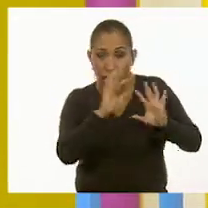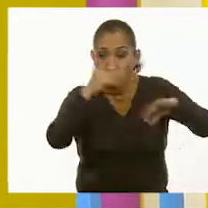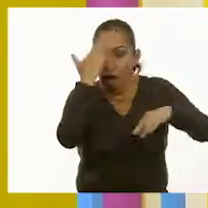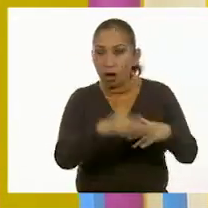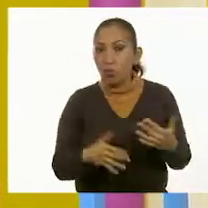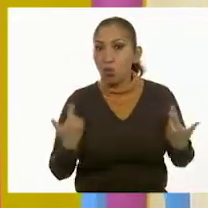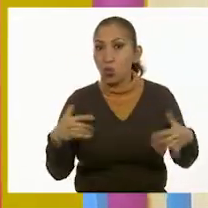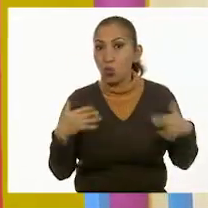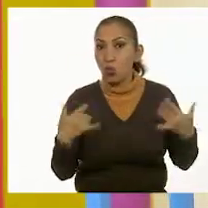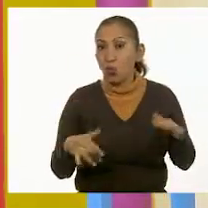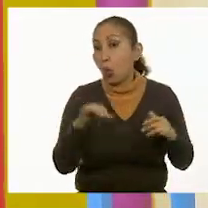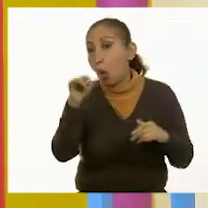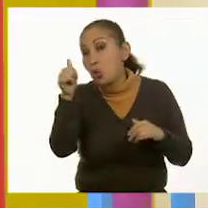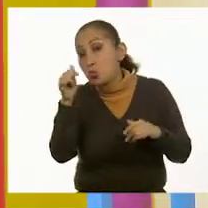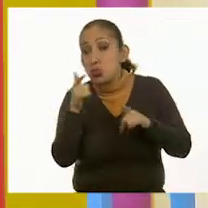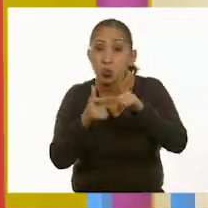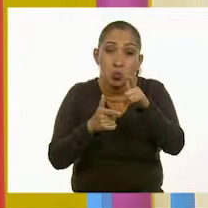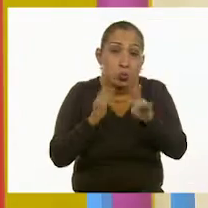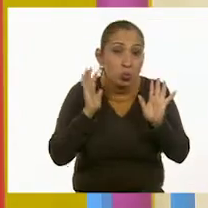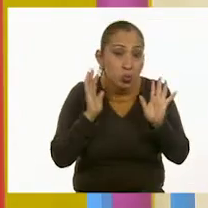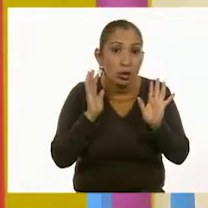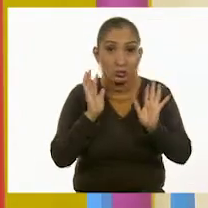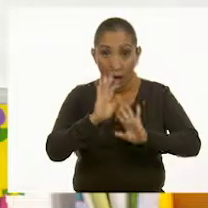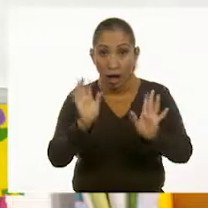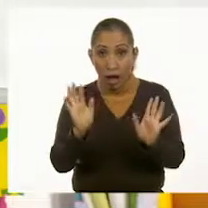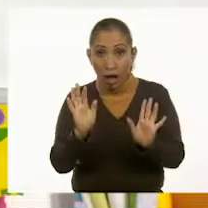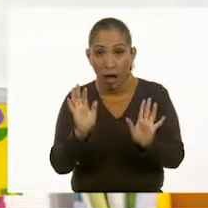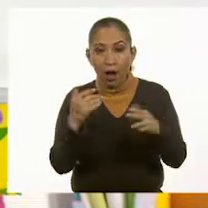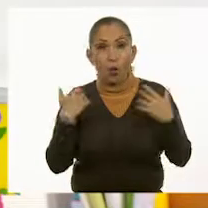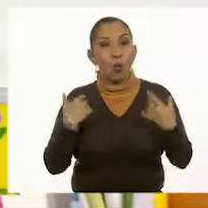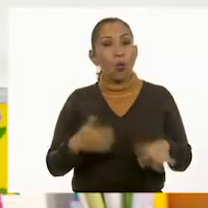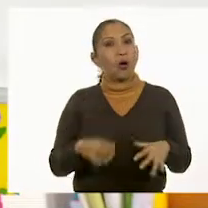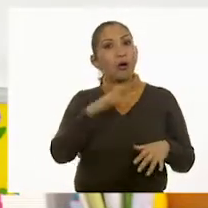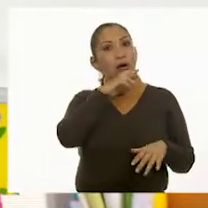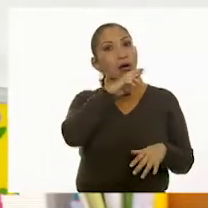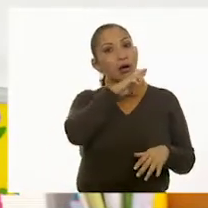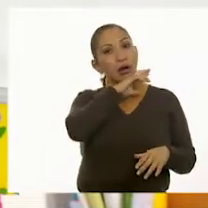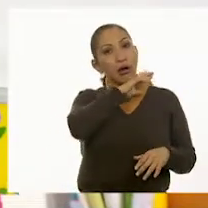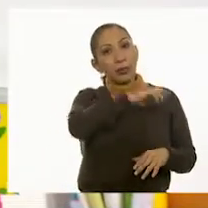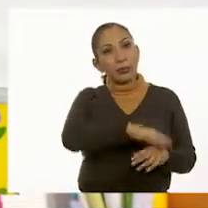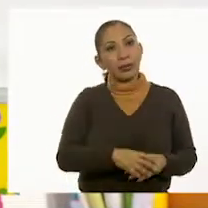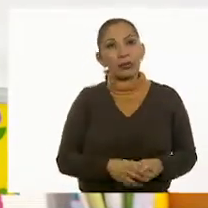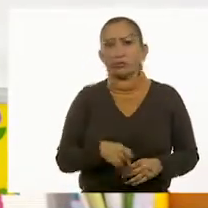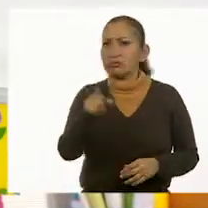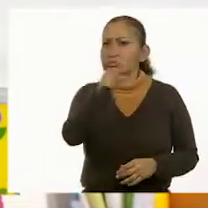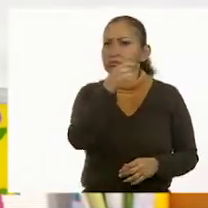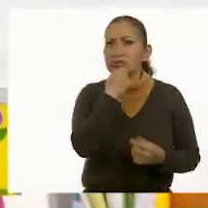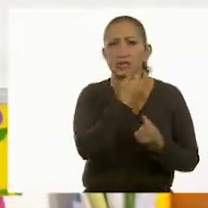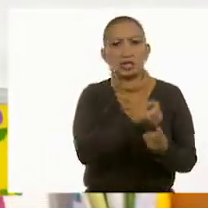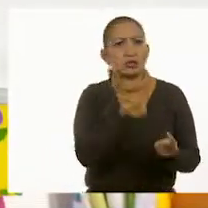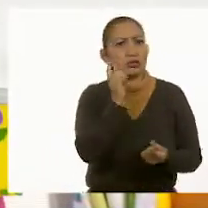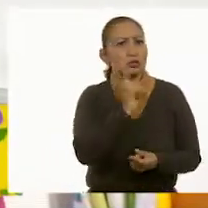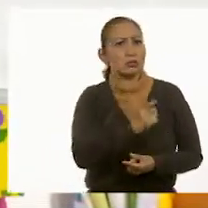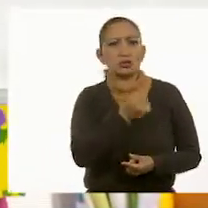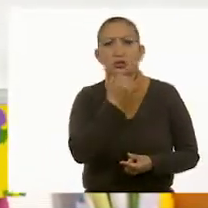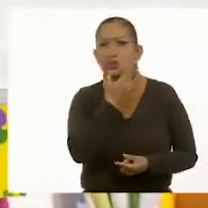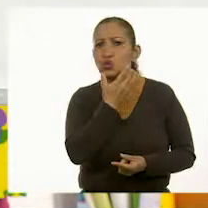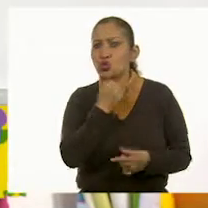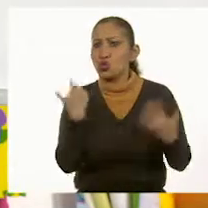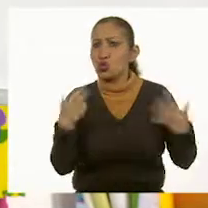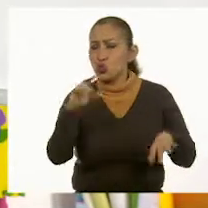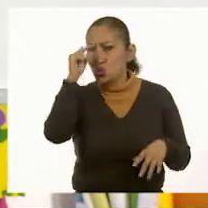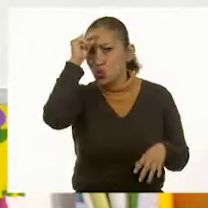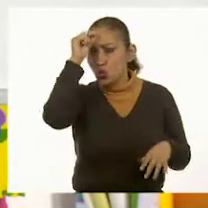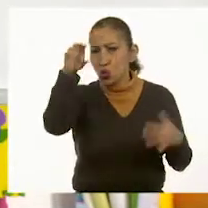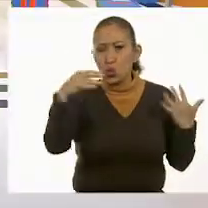más rápido. Claro. Creo que... ¿Ya? ¿Ya? ¿Tan rápido? Es que nuestros niños y niñas son muy listos y listas.